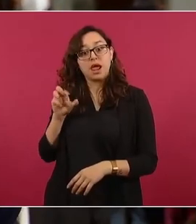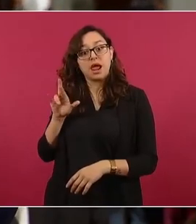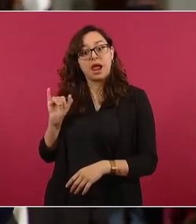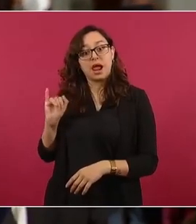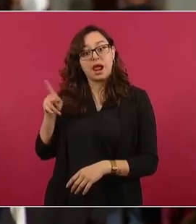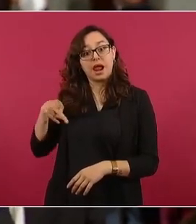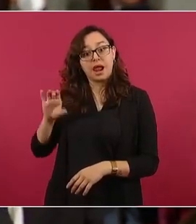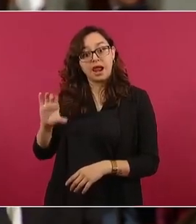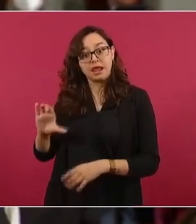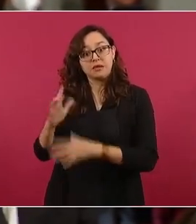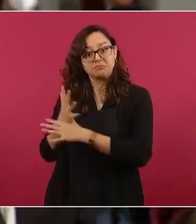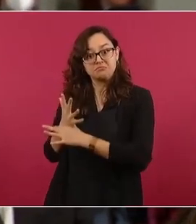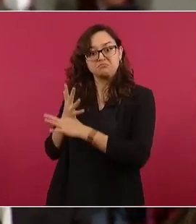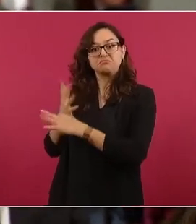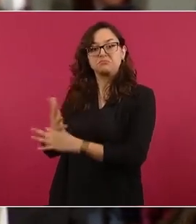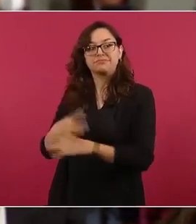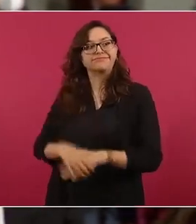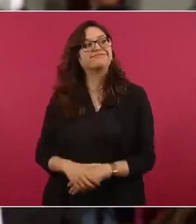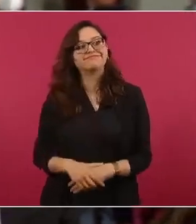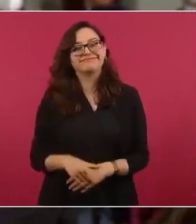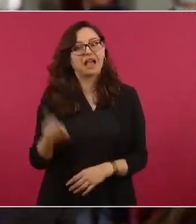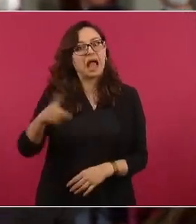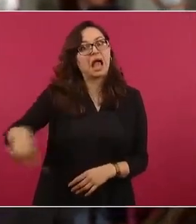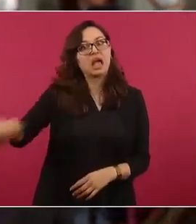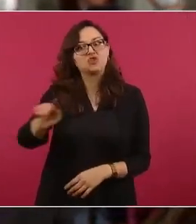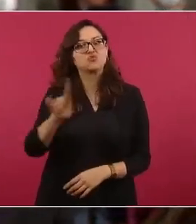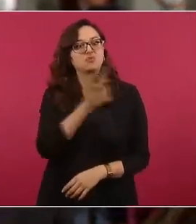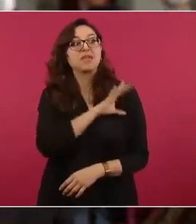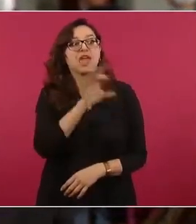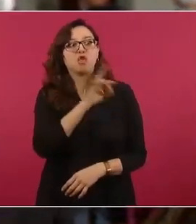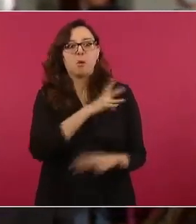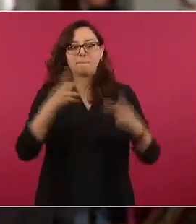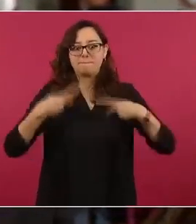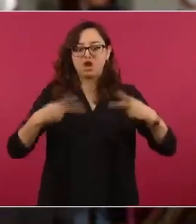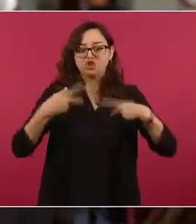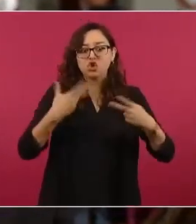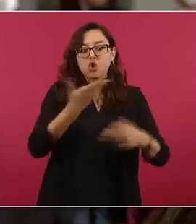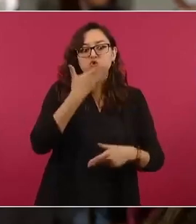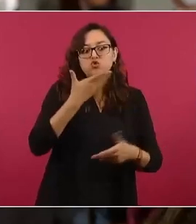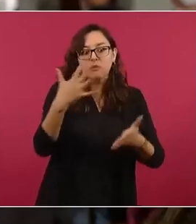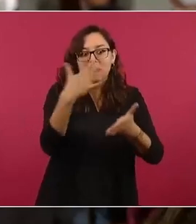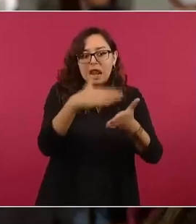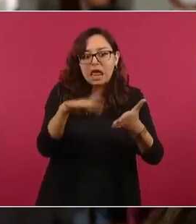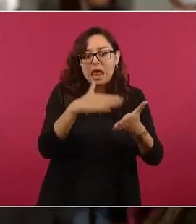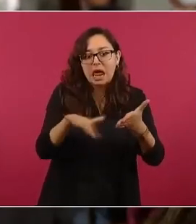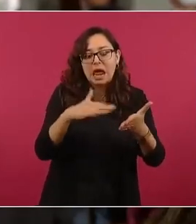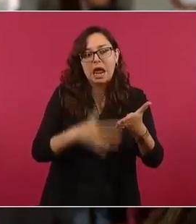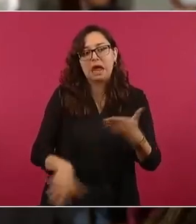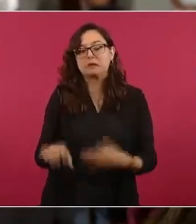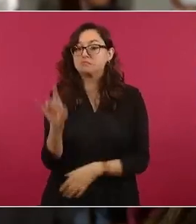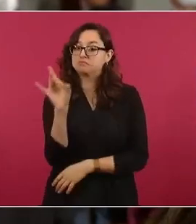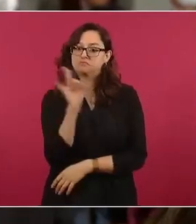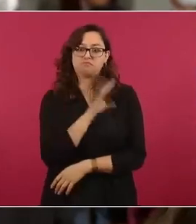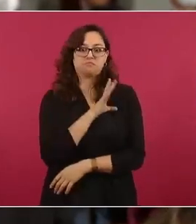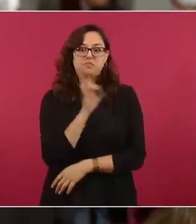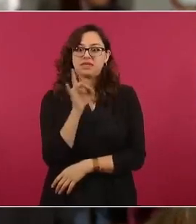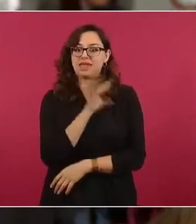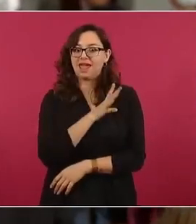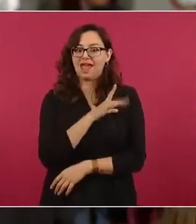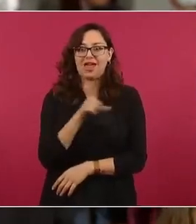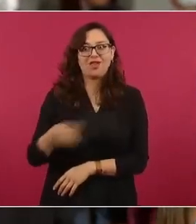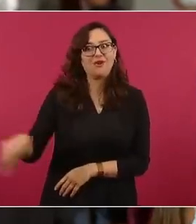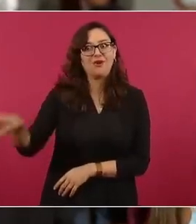aterra tener un pueblo culto e informado y eso le valió a Erick ese